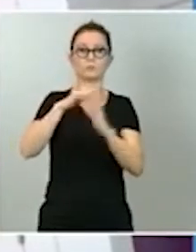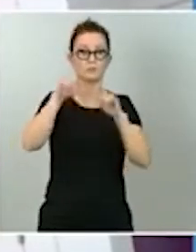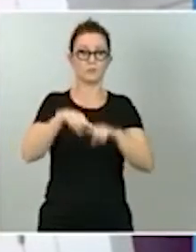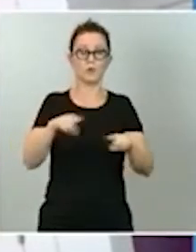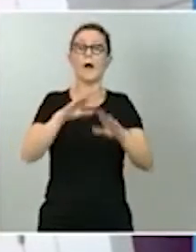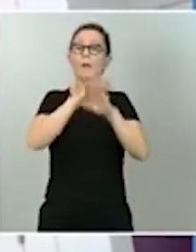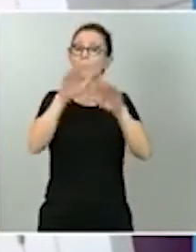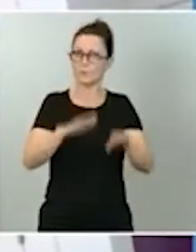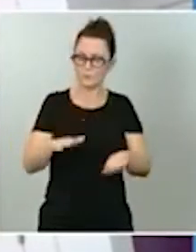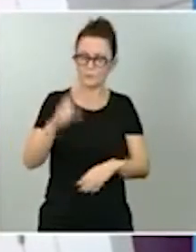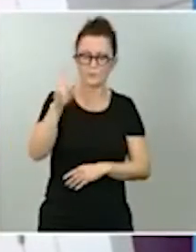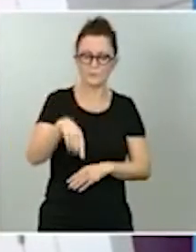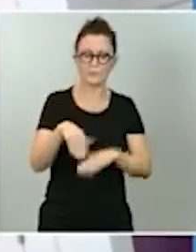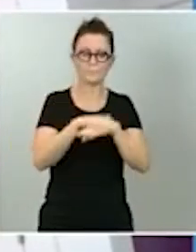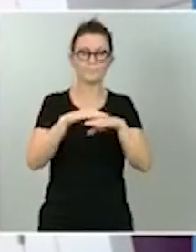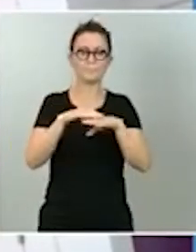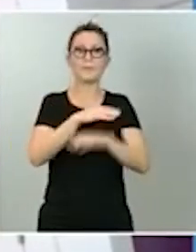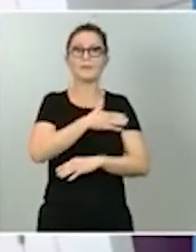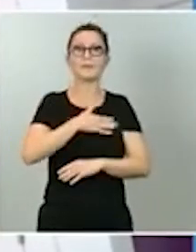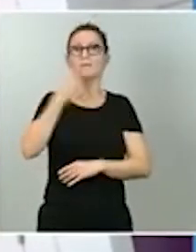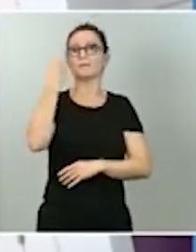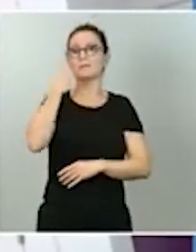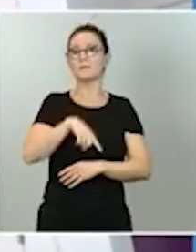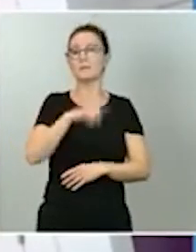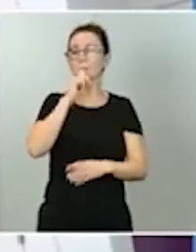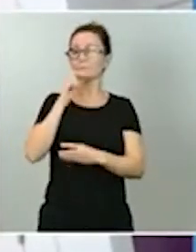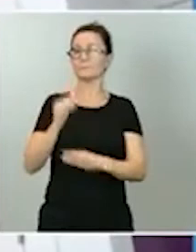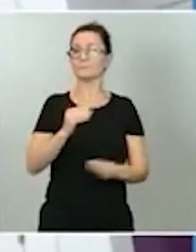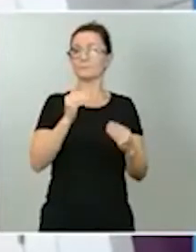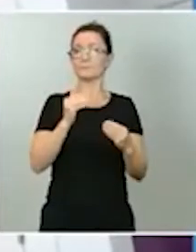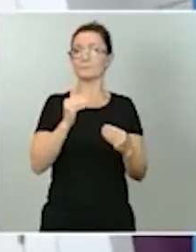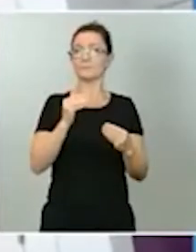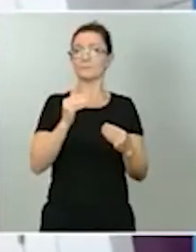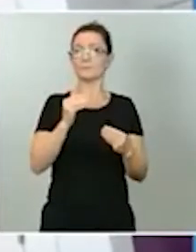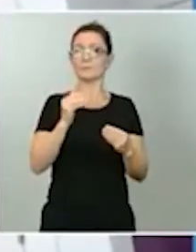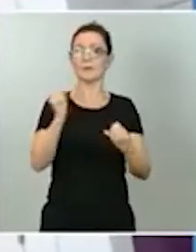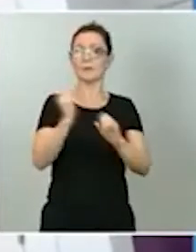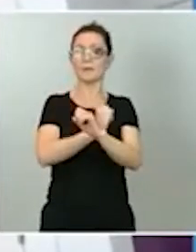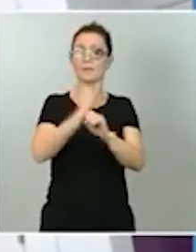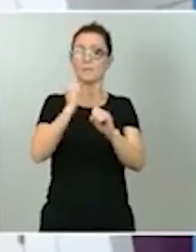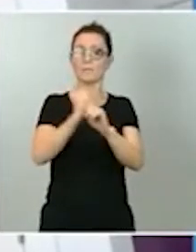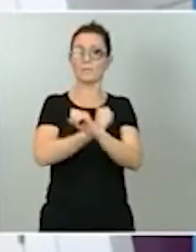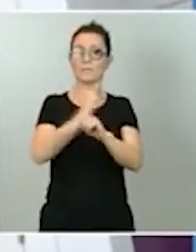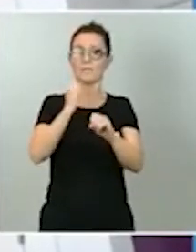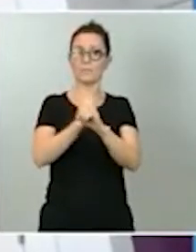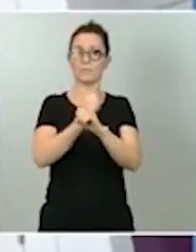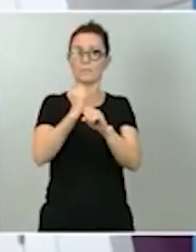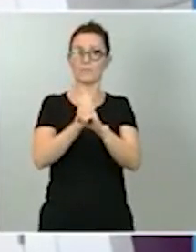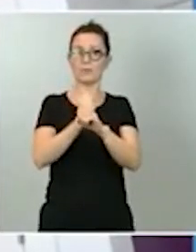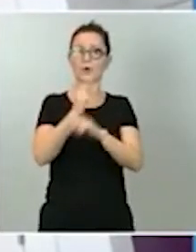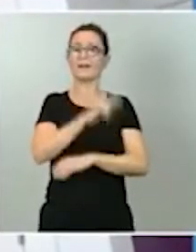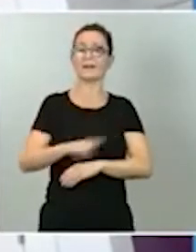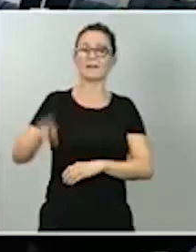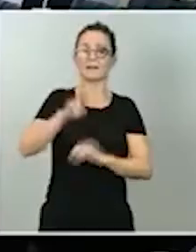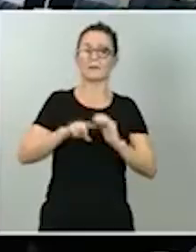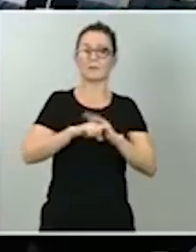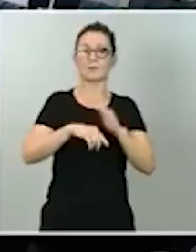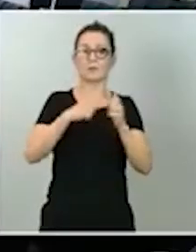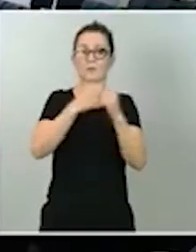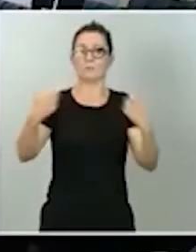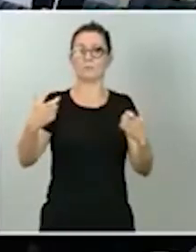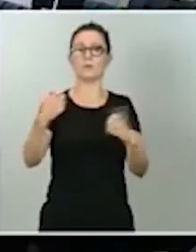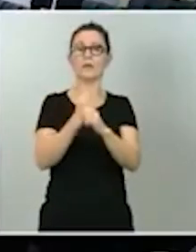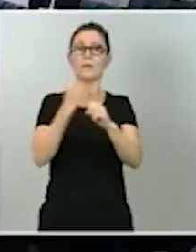cuáles son las previsiones de recuperación del empleo previo a la crisis. sea,